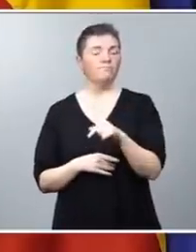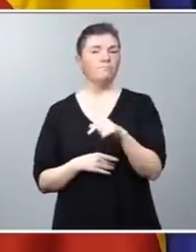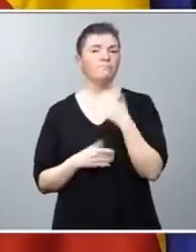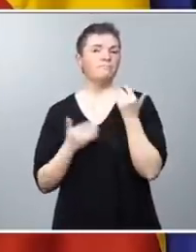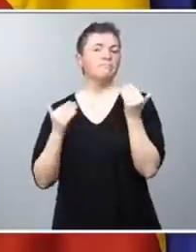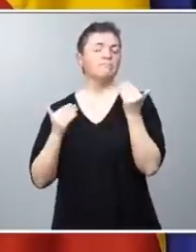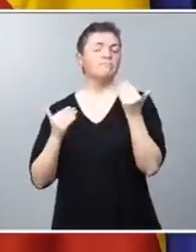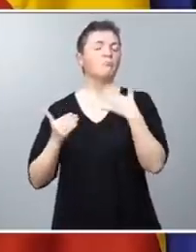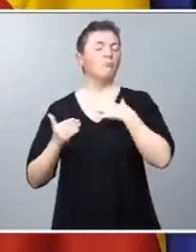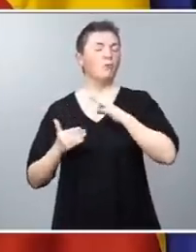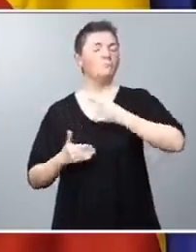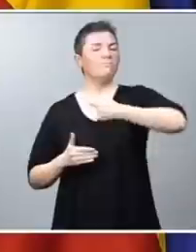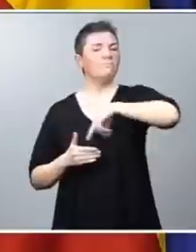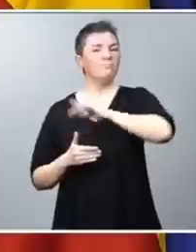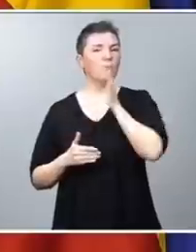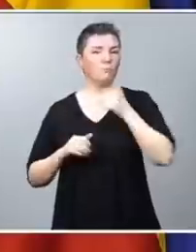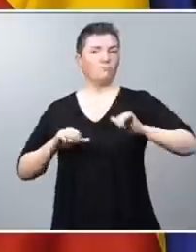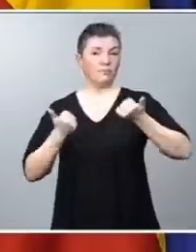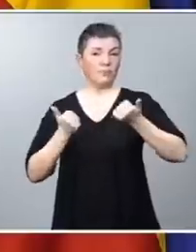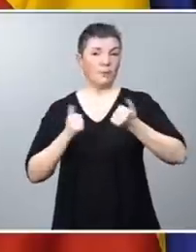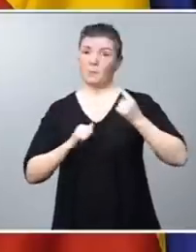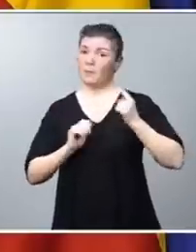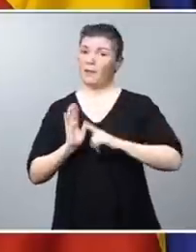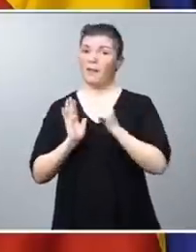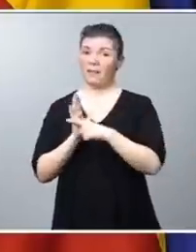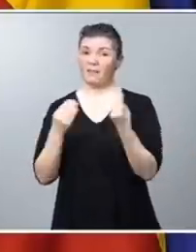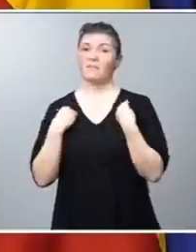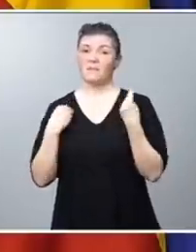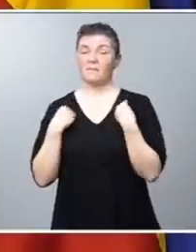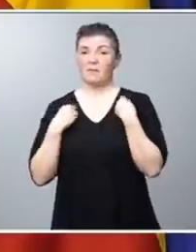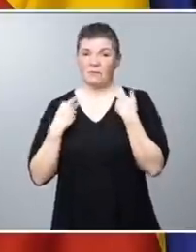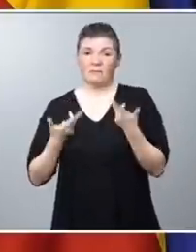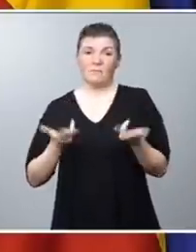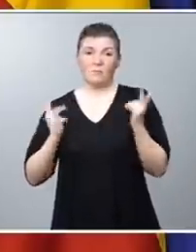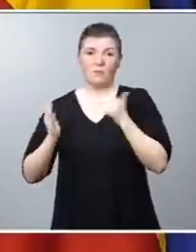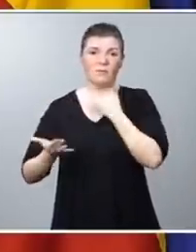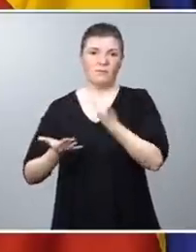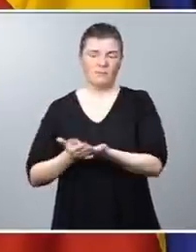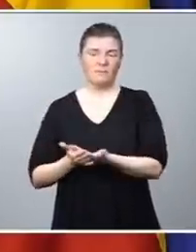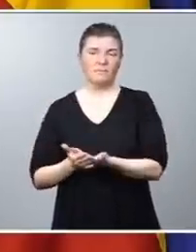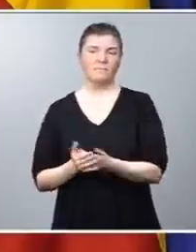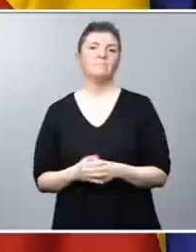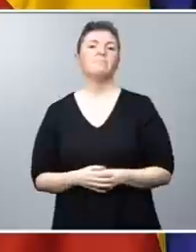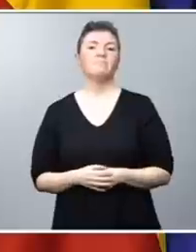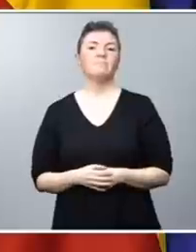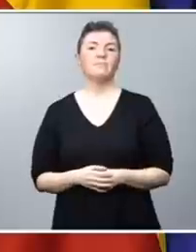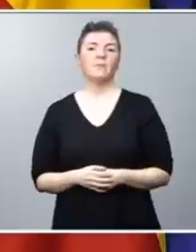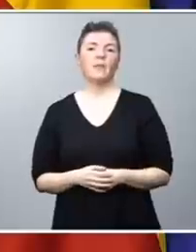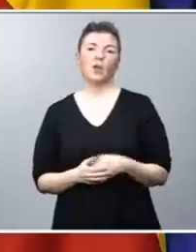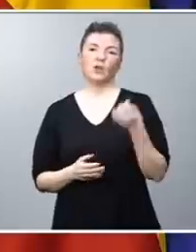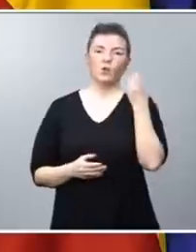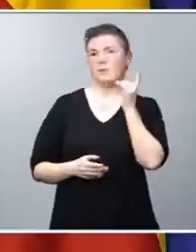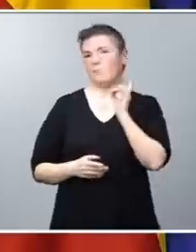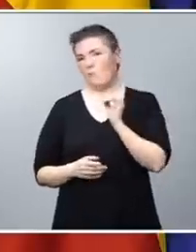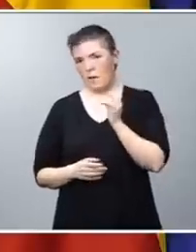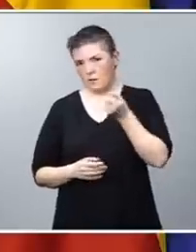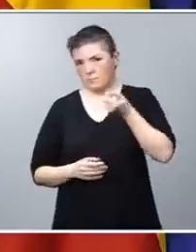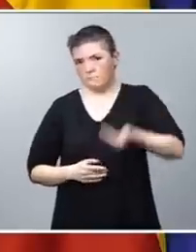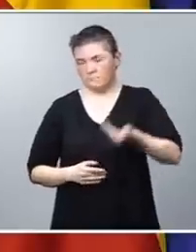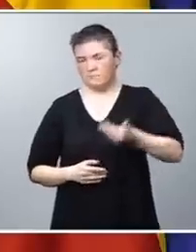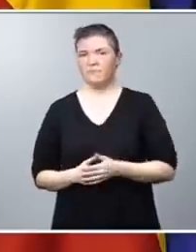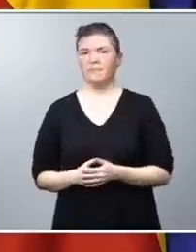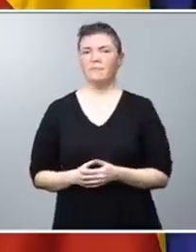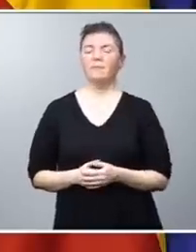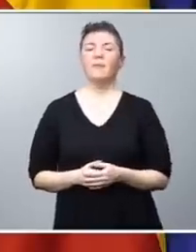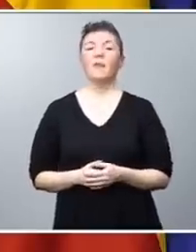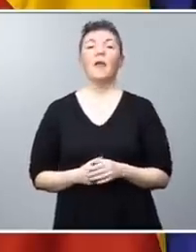por la aprobación de la primera ley de vivienda de la democracia. Creo que no es poca cosa. Esta ley da el primer paso